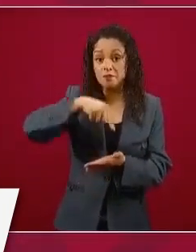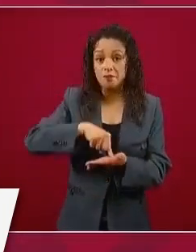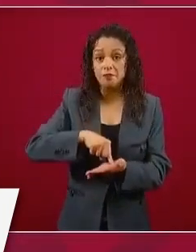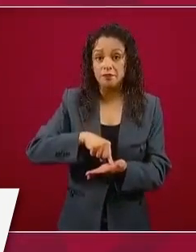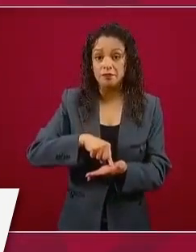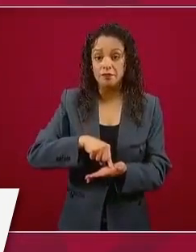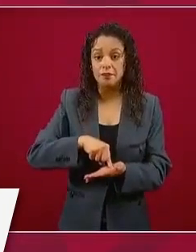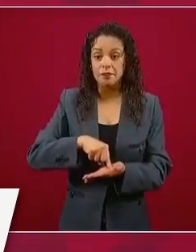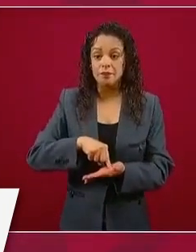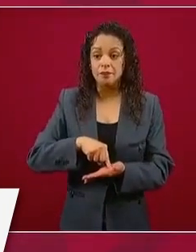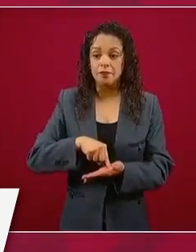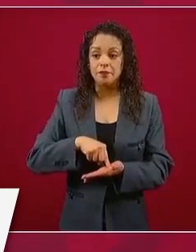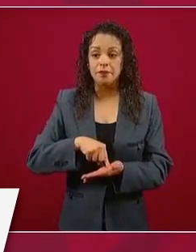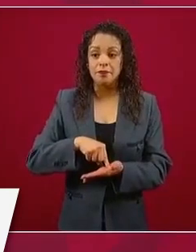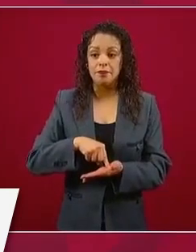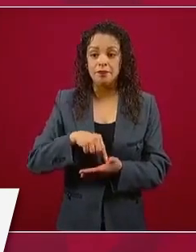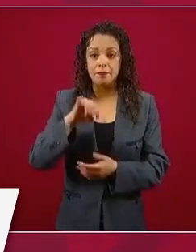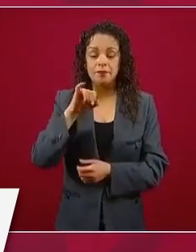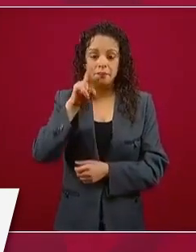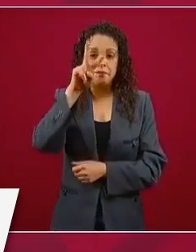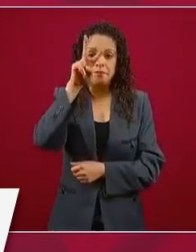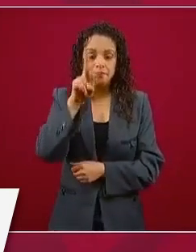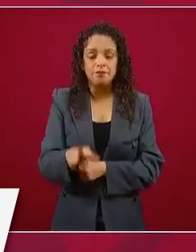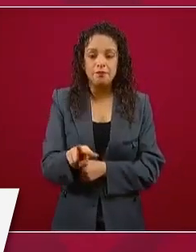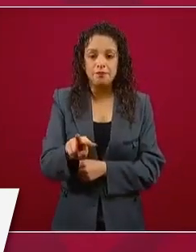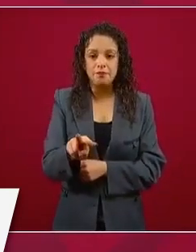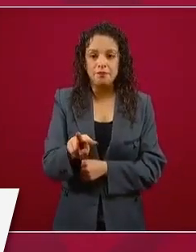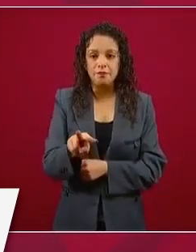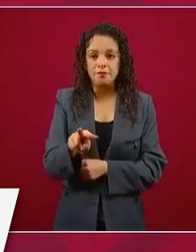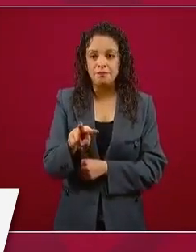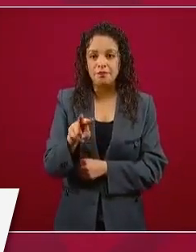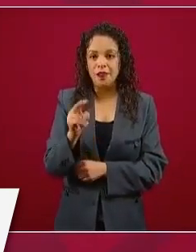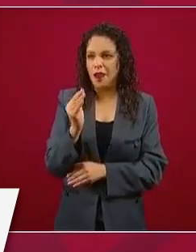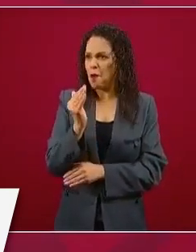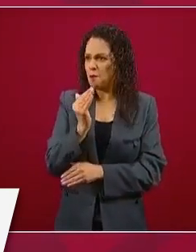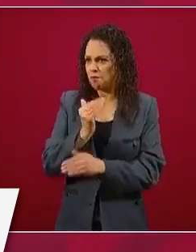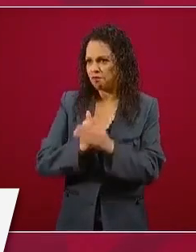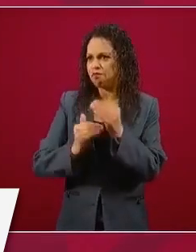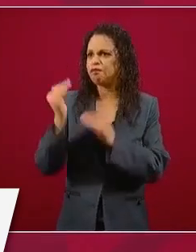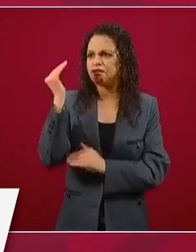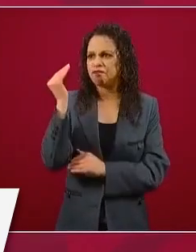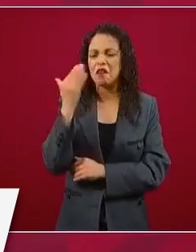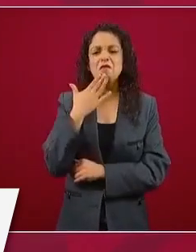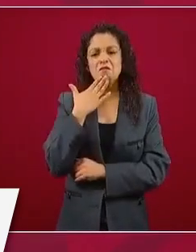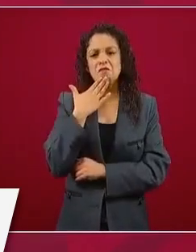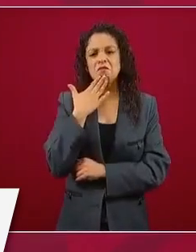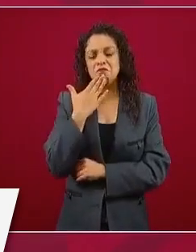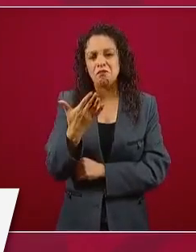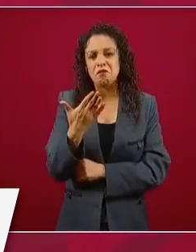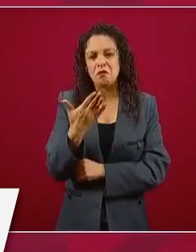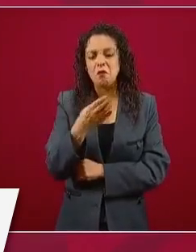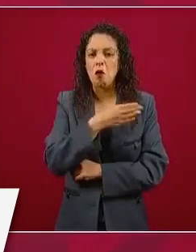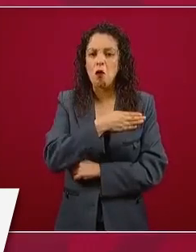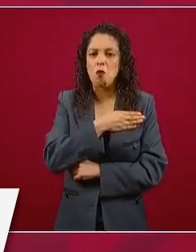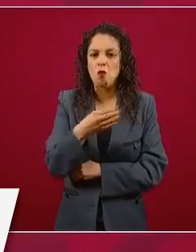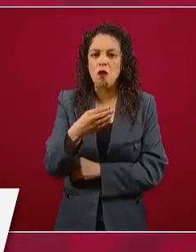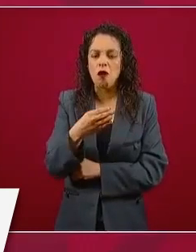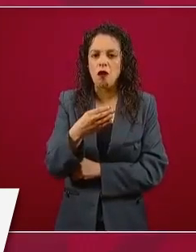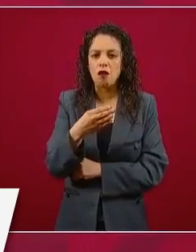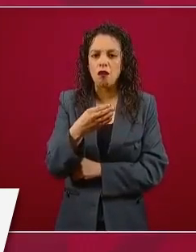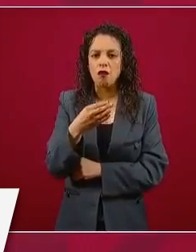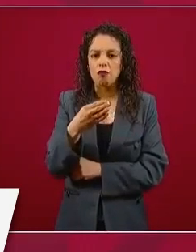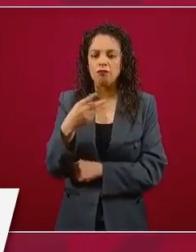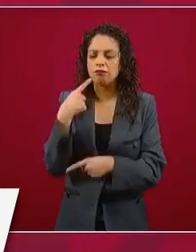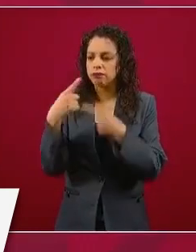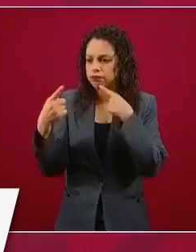exitosa la visita, encuentro con el presidente